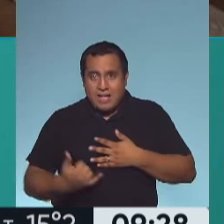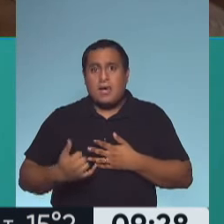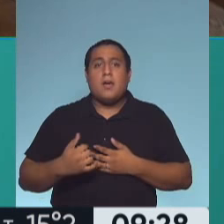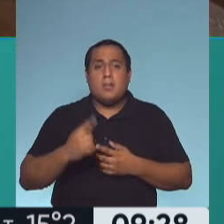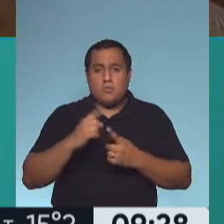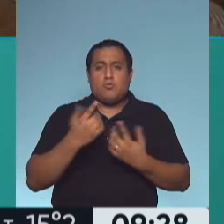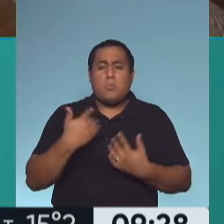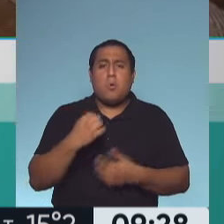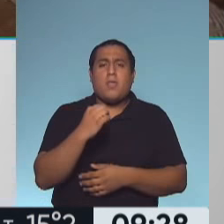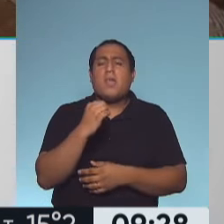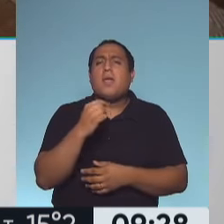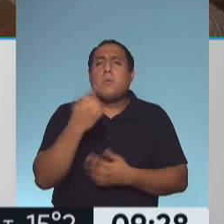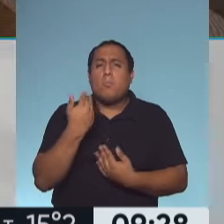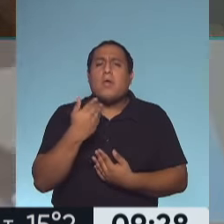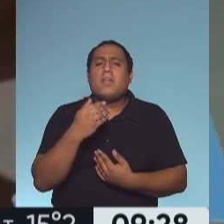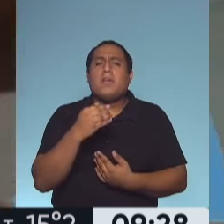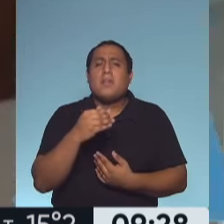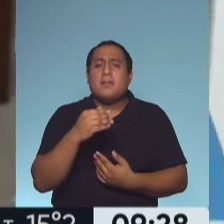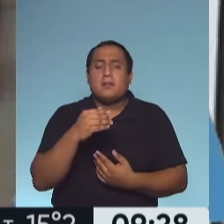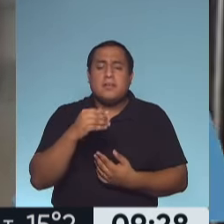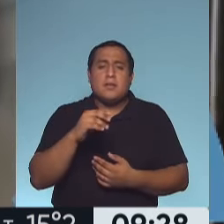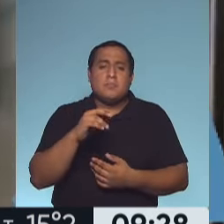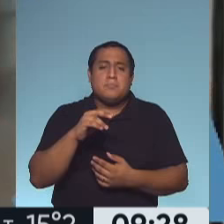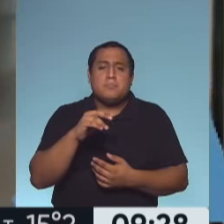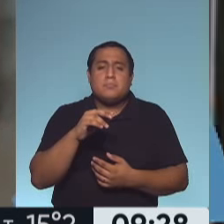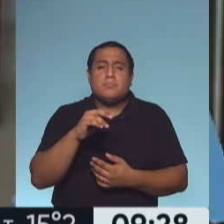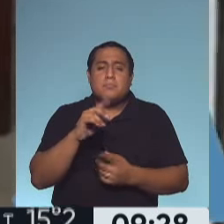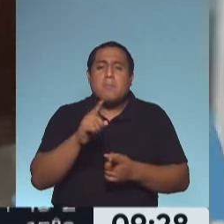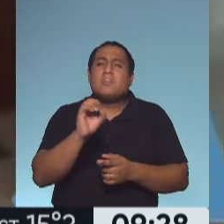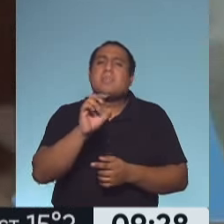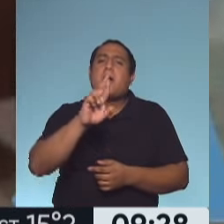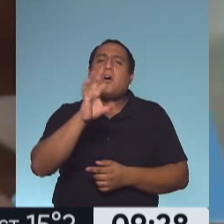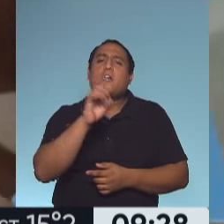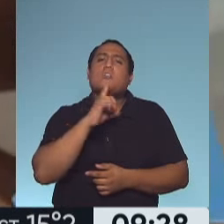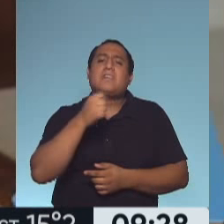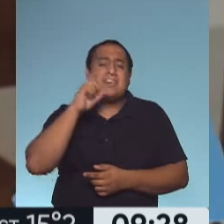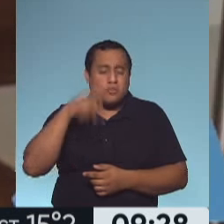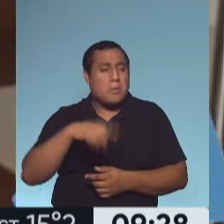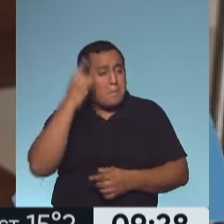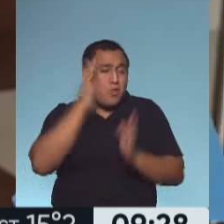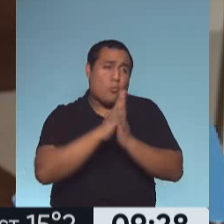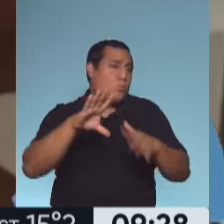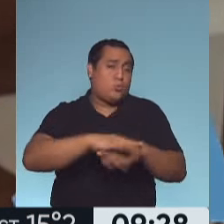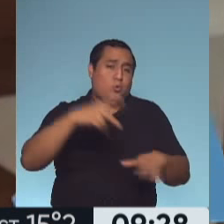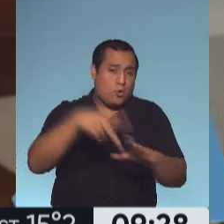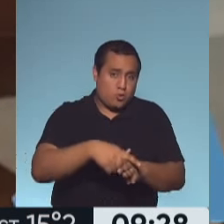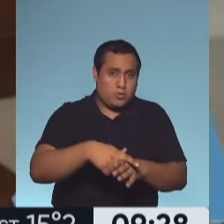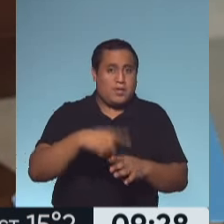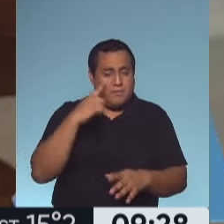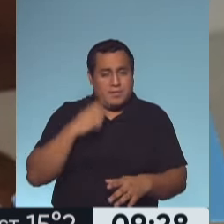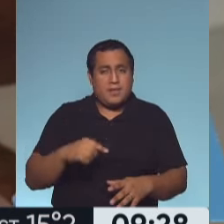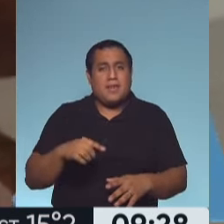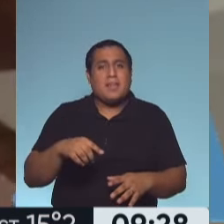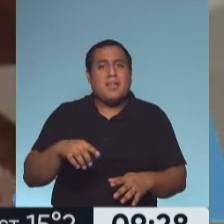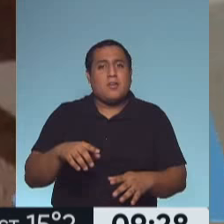rotación cada vez que haces un deporte. Sí, eso que está haciendo ahora, justo, perdón que te interrumpo, la plancha, digamos.